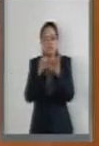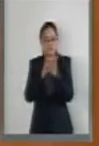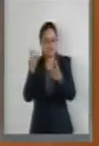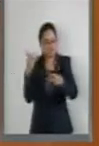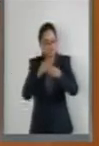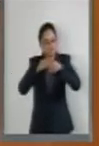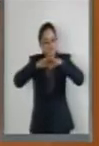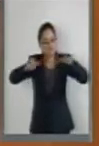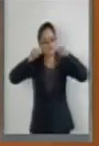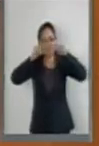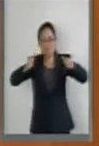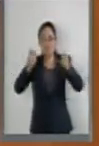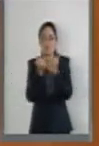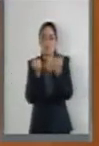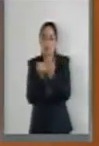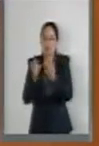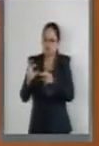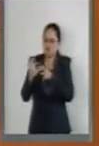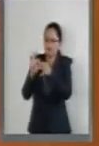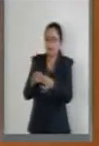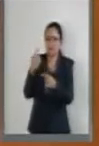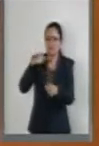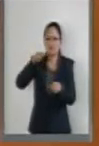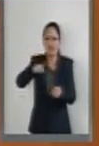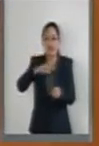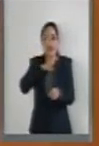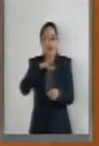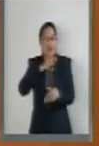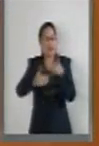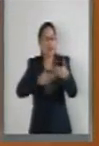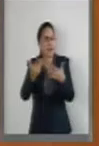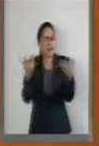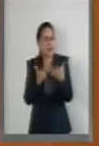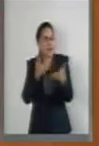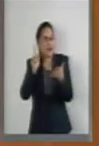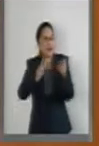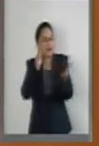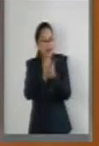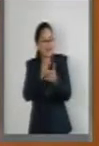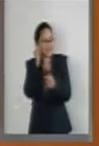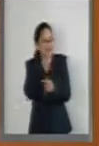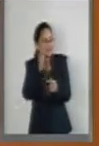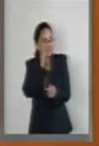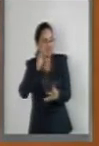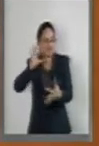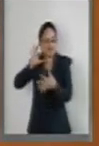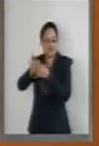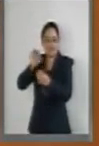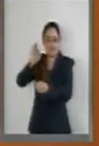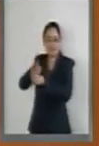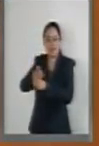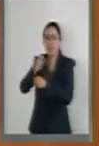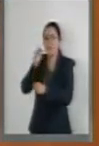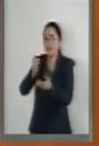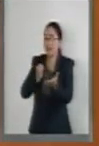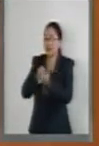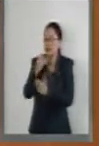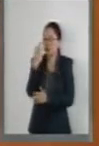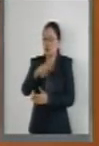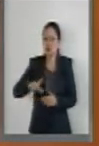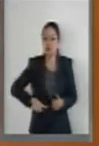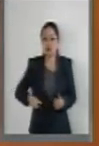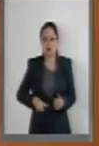iniciativa tiene como objetivo principal incorporar en el Cuarto Constitucional el denominado Principio de Inclusión de las